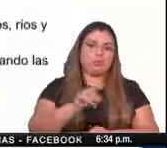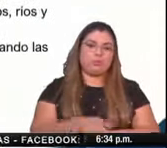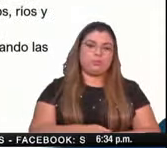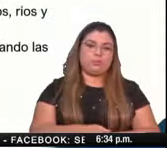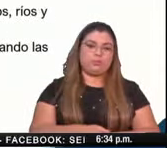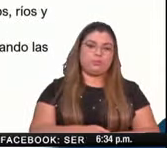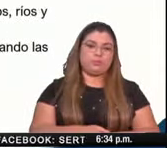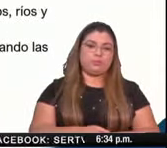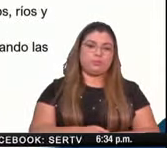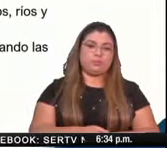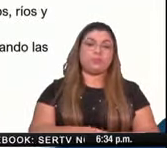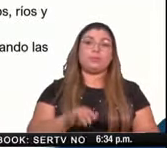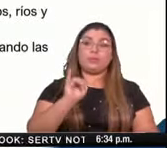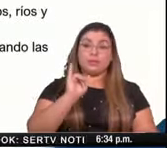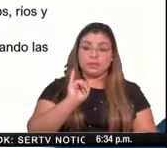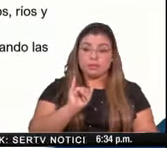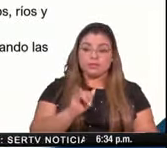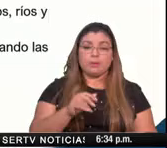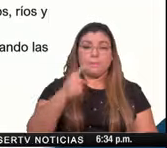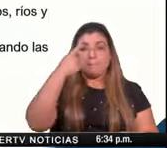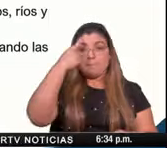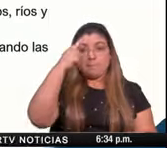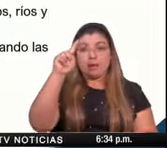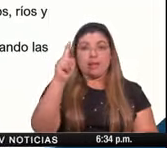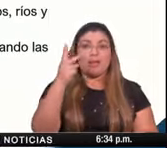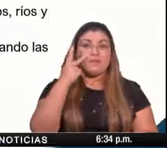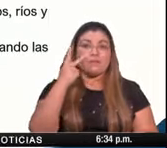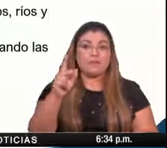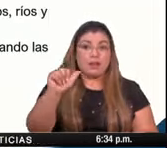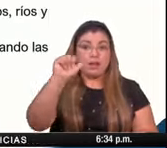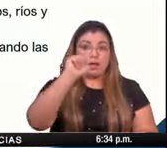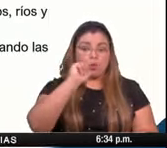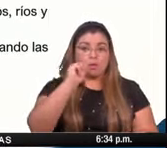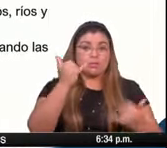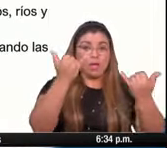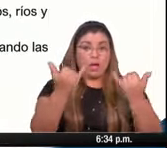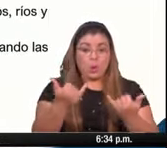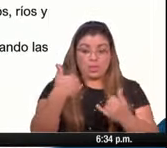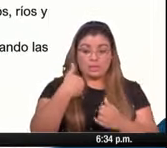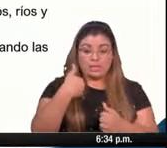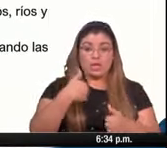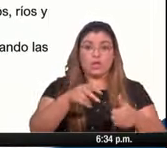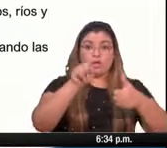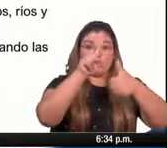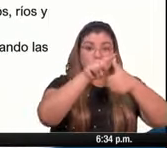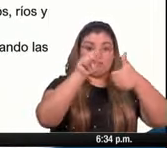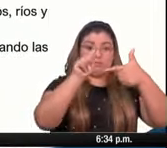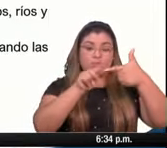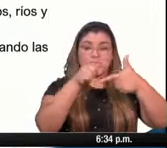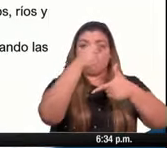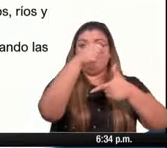en ese sentido para Veraguas al tener dos indicadores